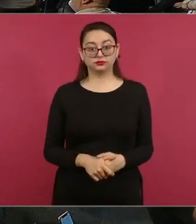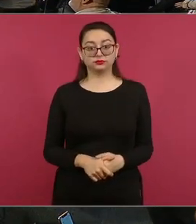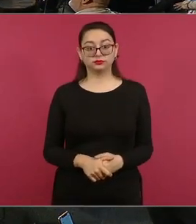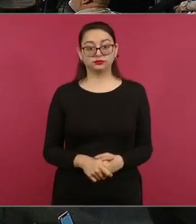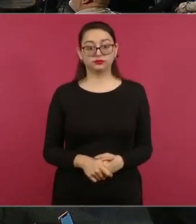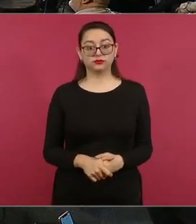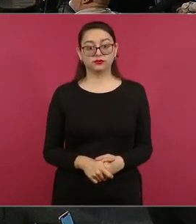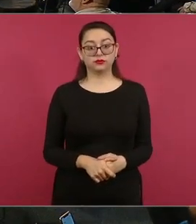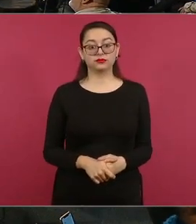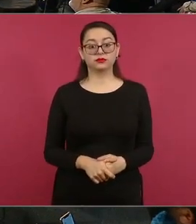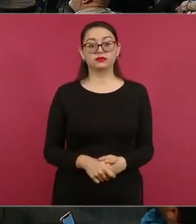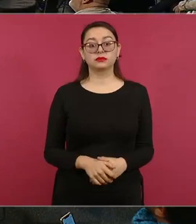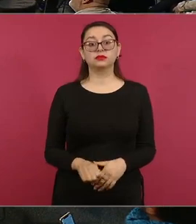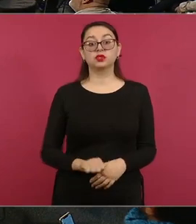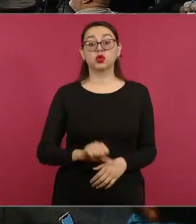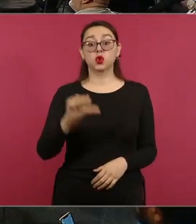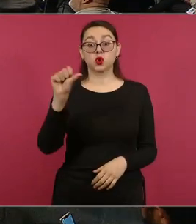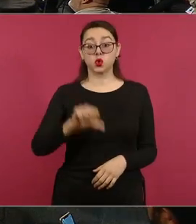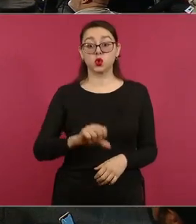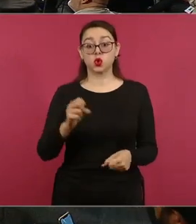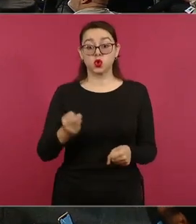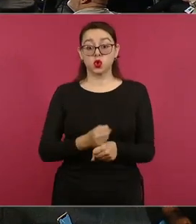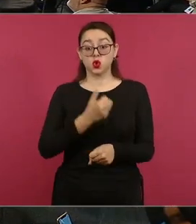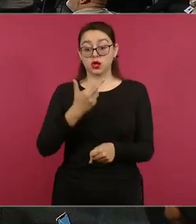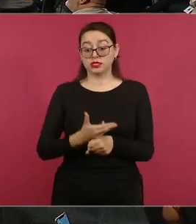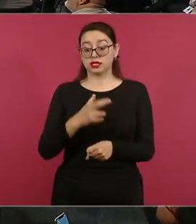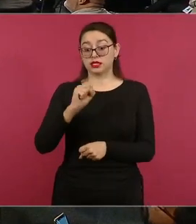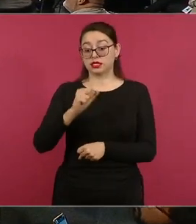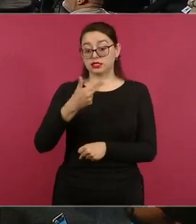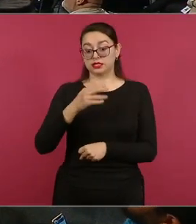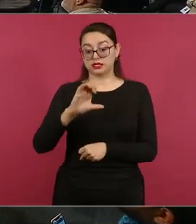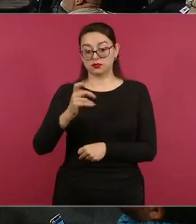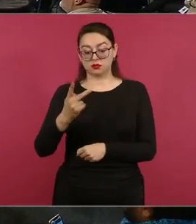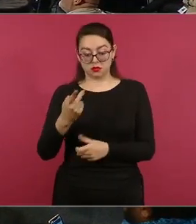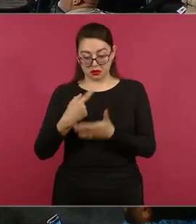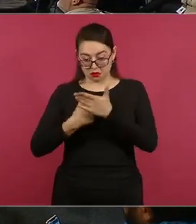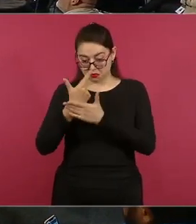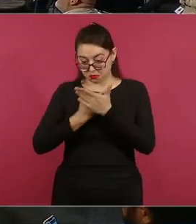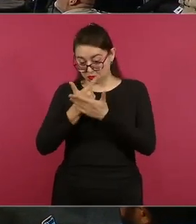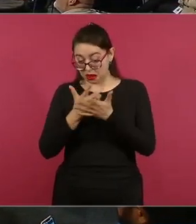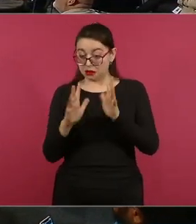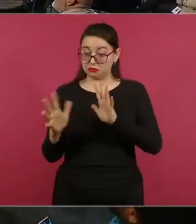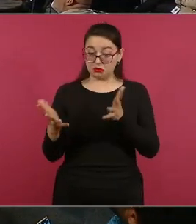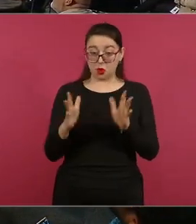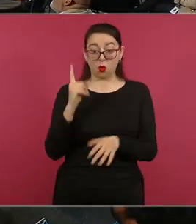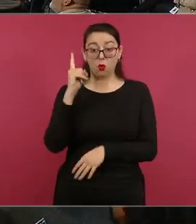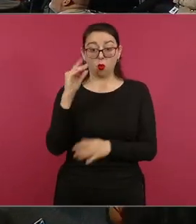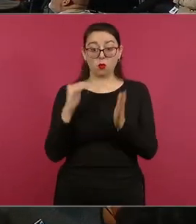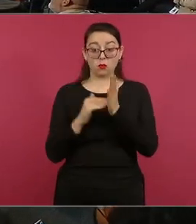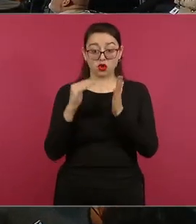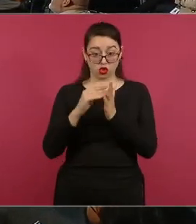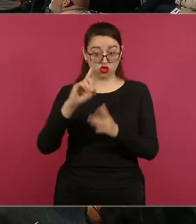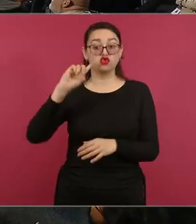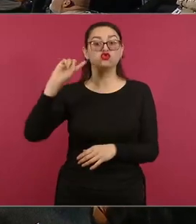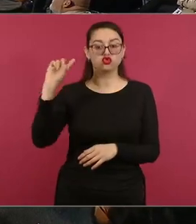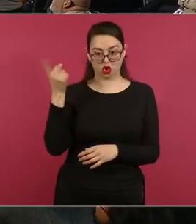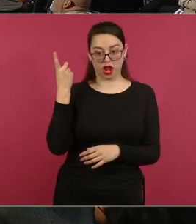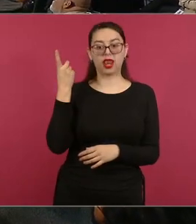hoy hablaba el secretario de Hacienda de un millón de dólares enviado,